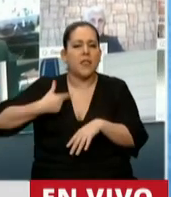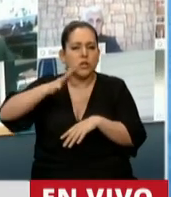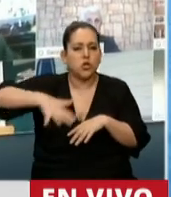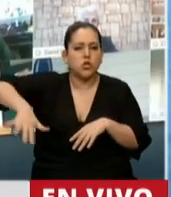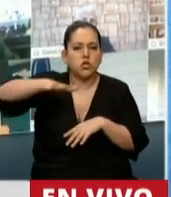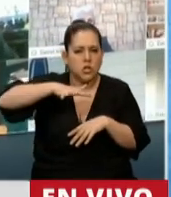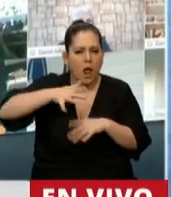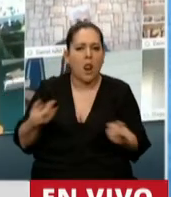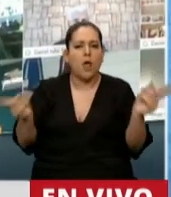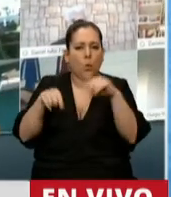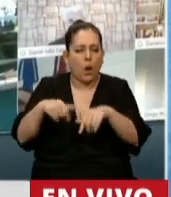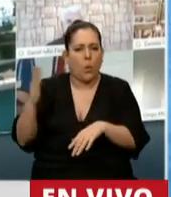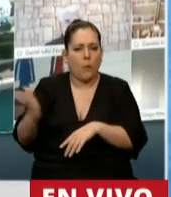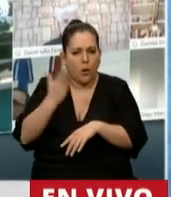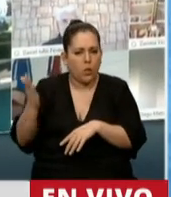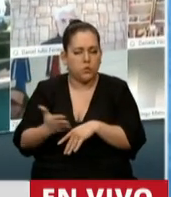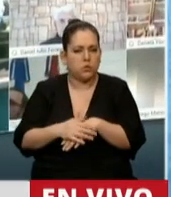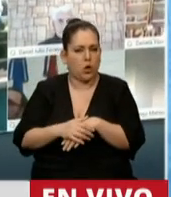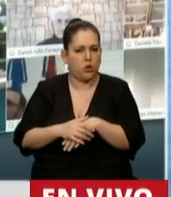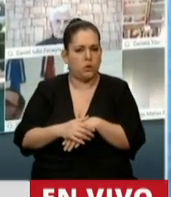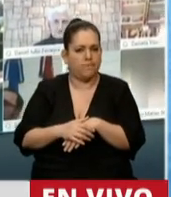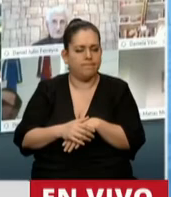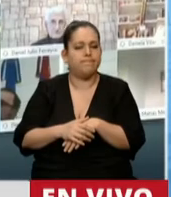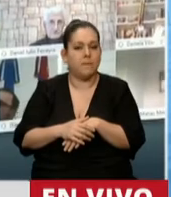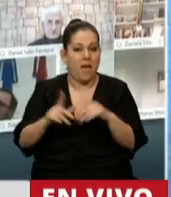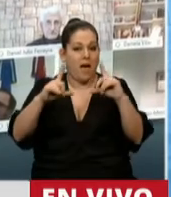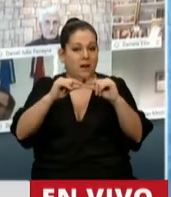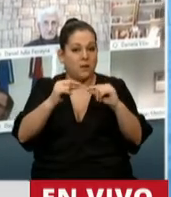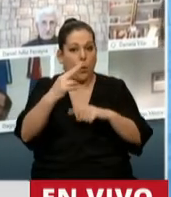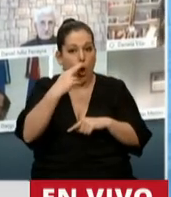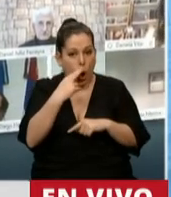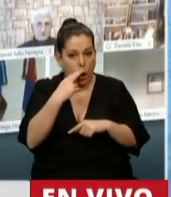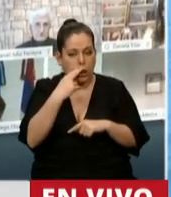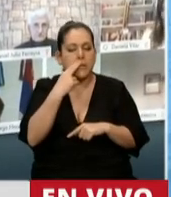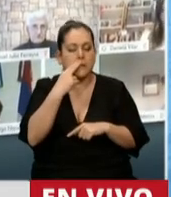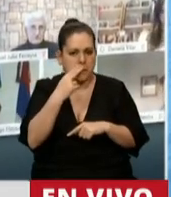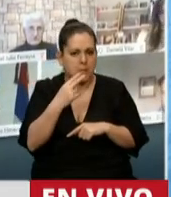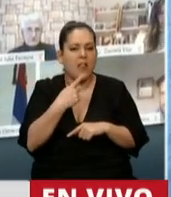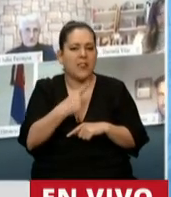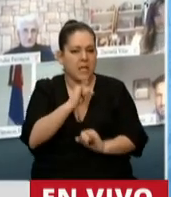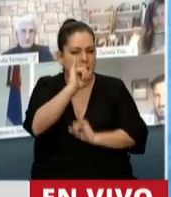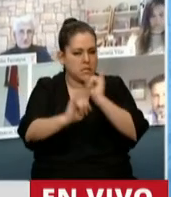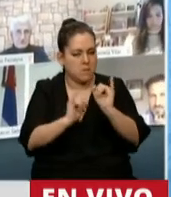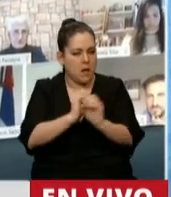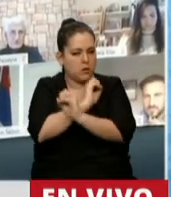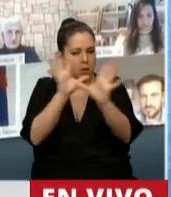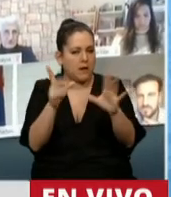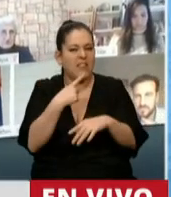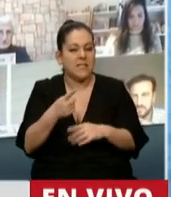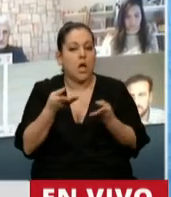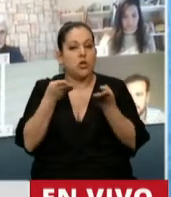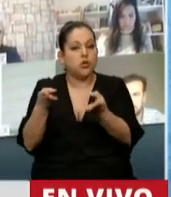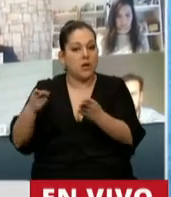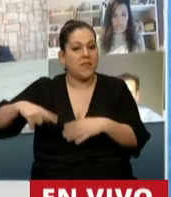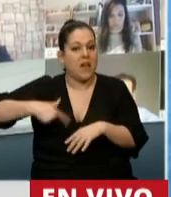y reactivación productiva. Mire, el artículo 11 implica, dice y llanamente, solidaridad